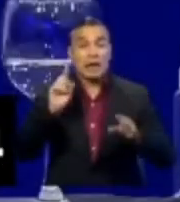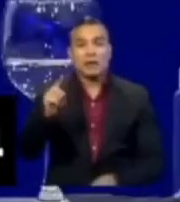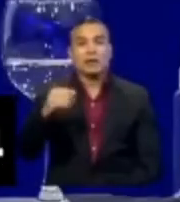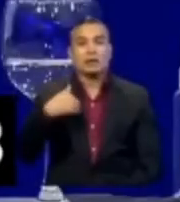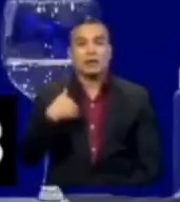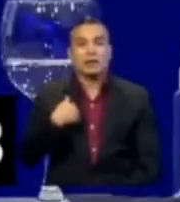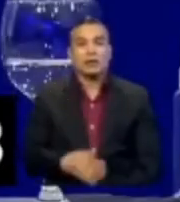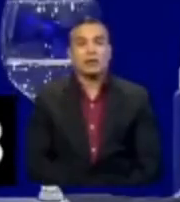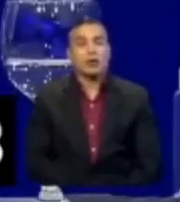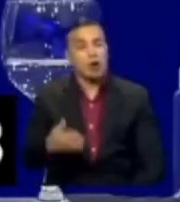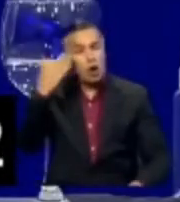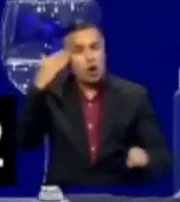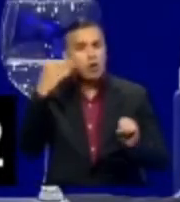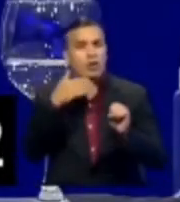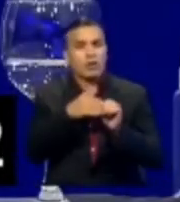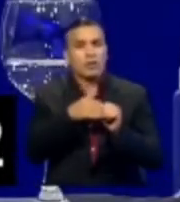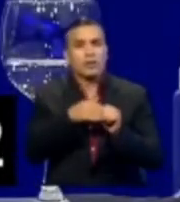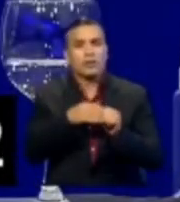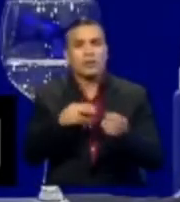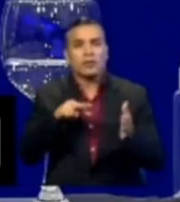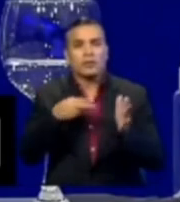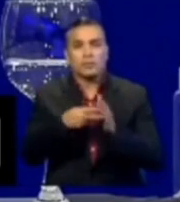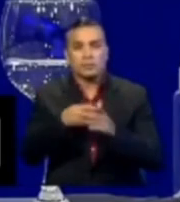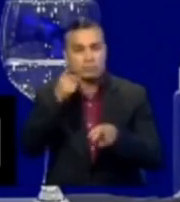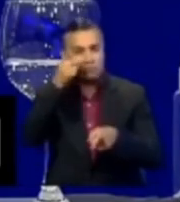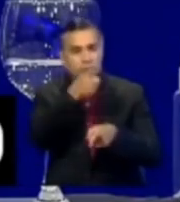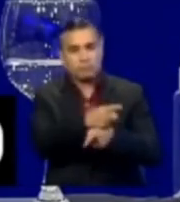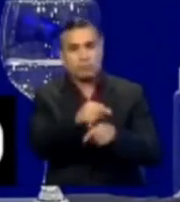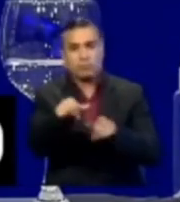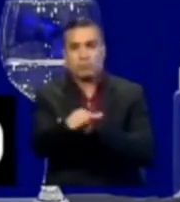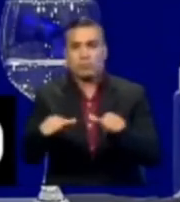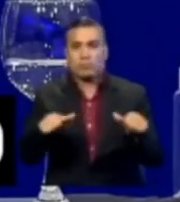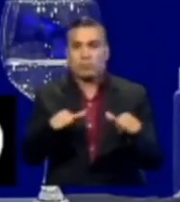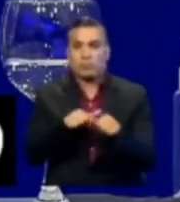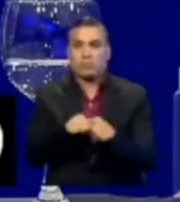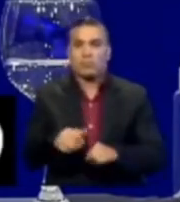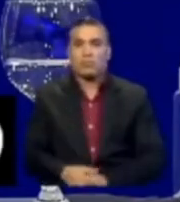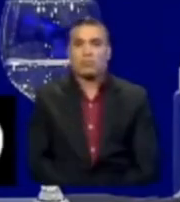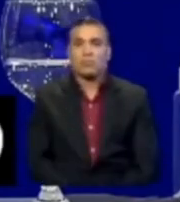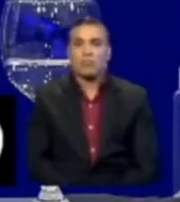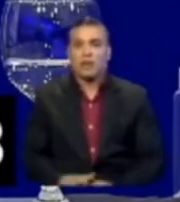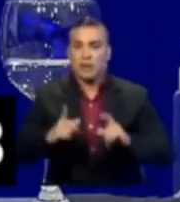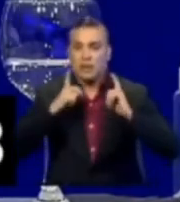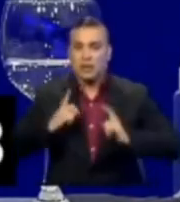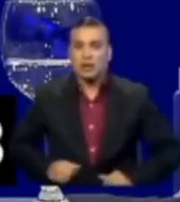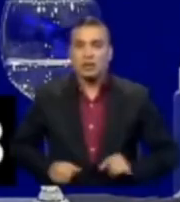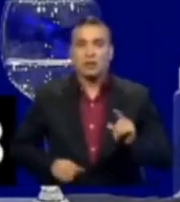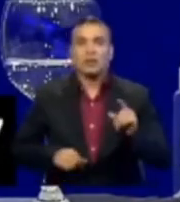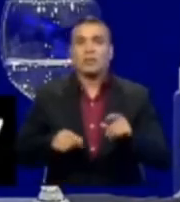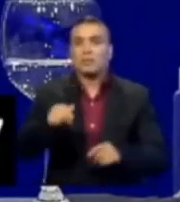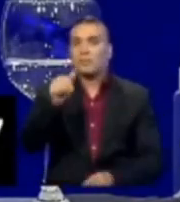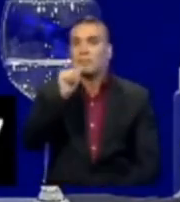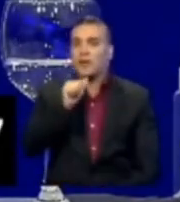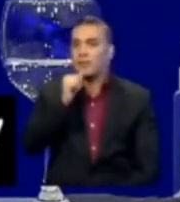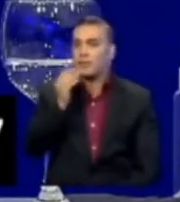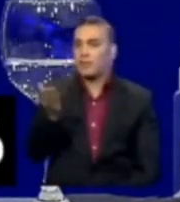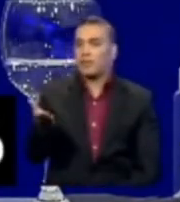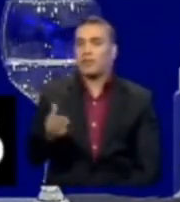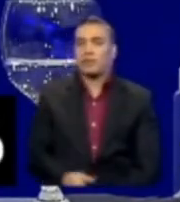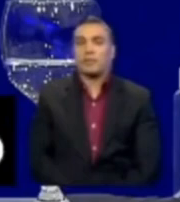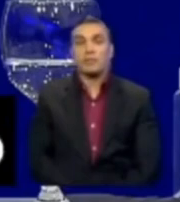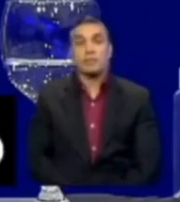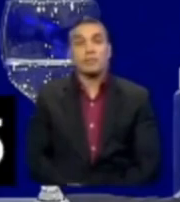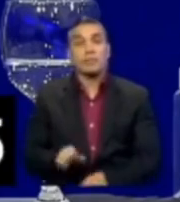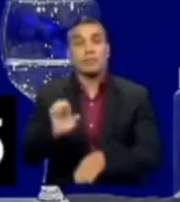tiene la intención de delegar la administración de la salud al sector privado. Los